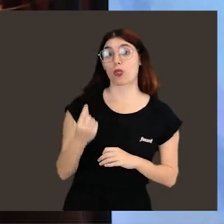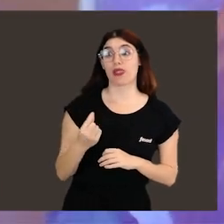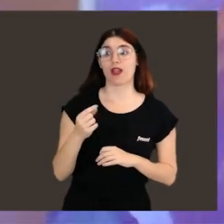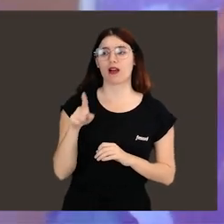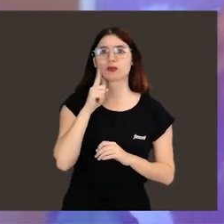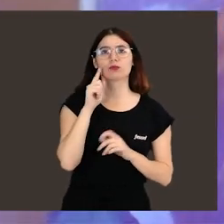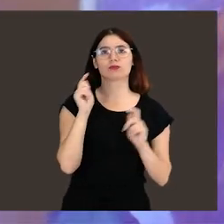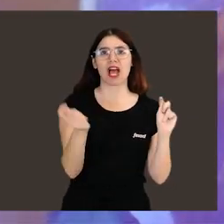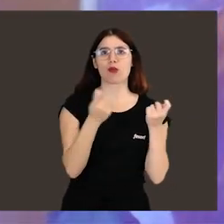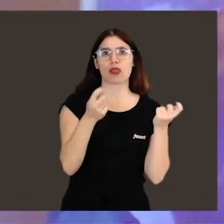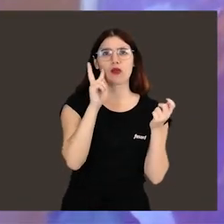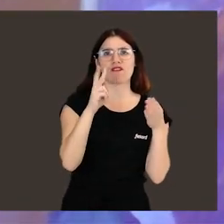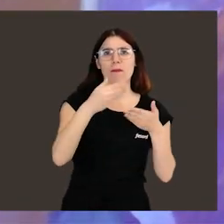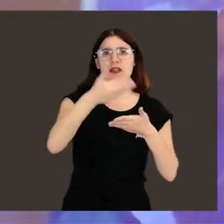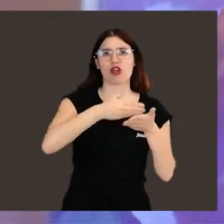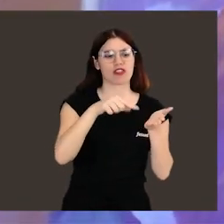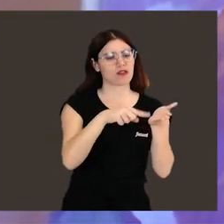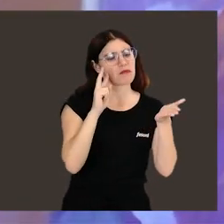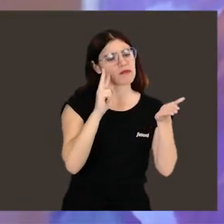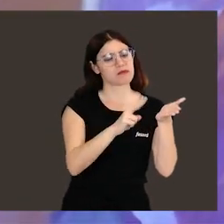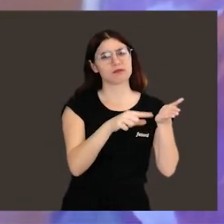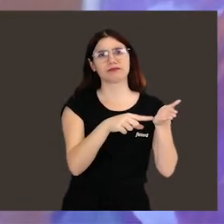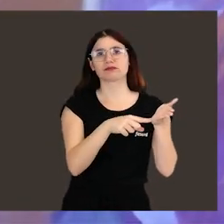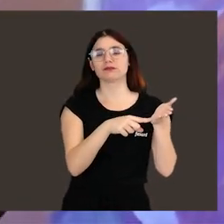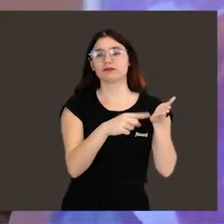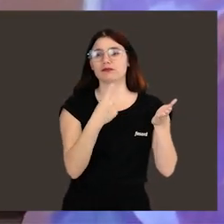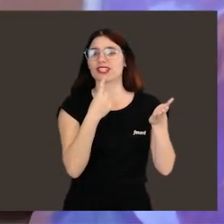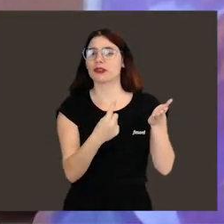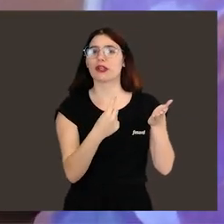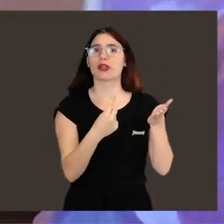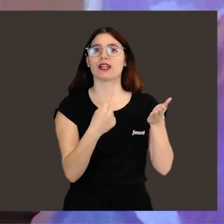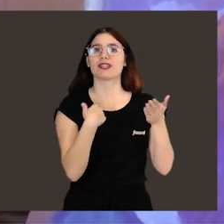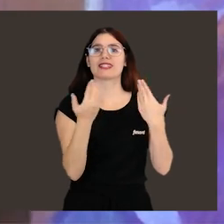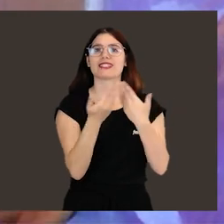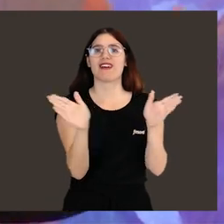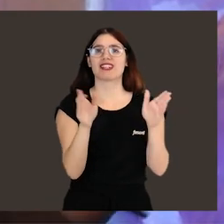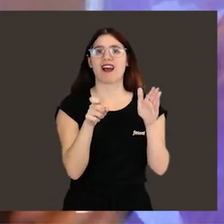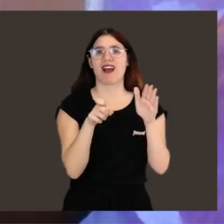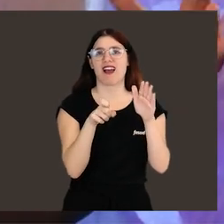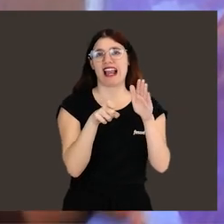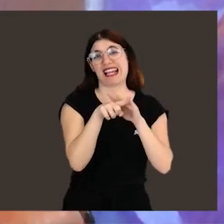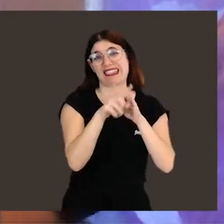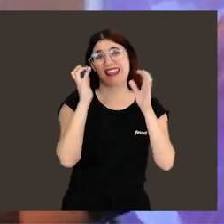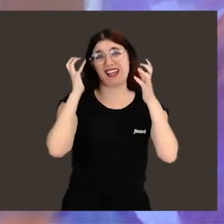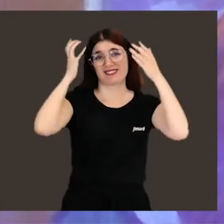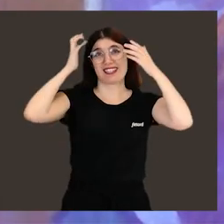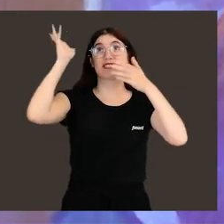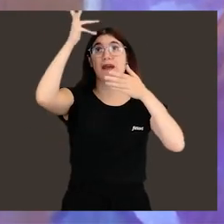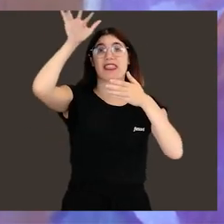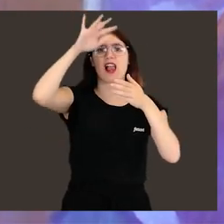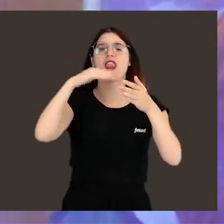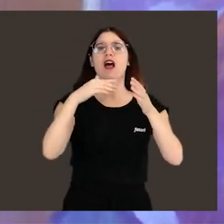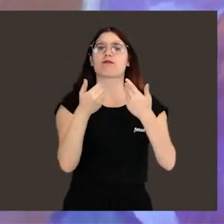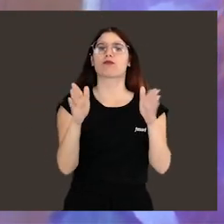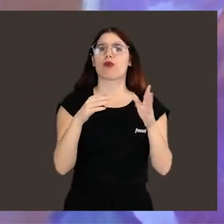un día en el que ves un anuncio en un periódico en el que se abría la agencia espacial, habría